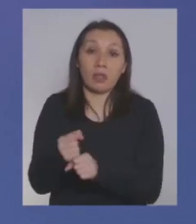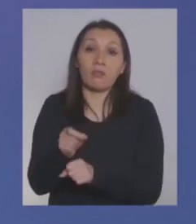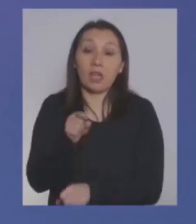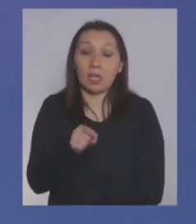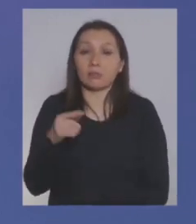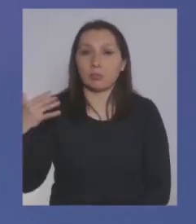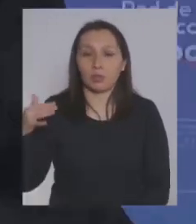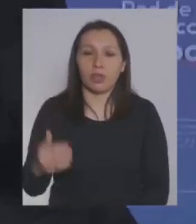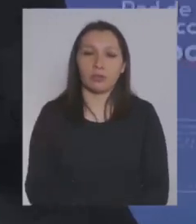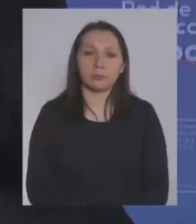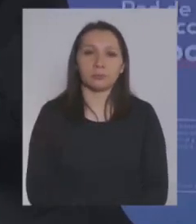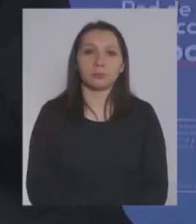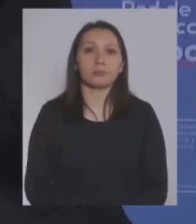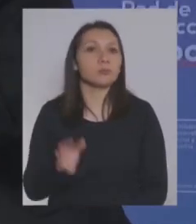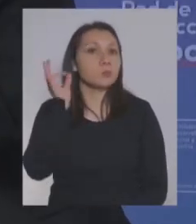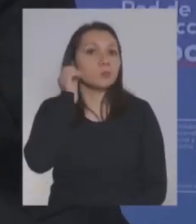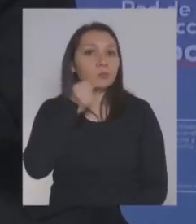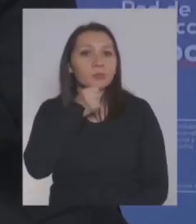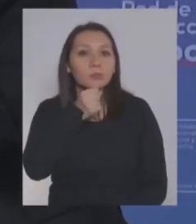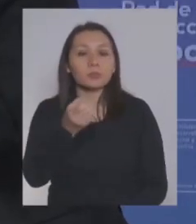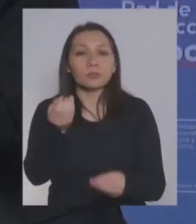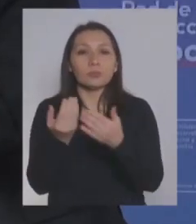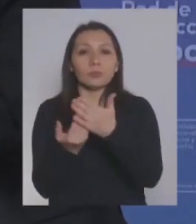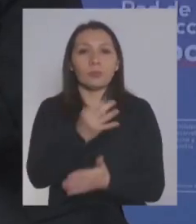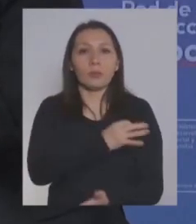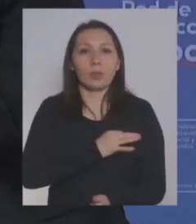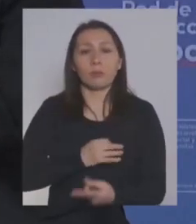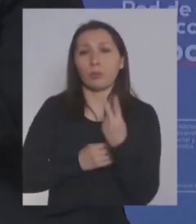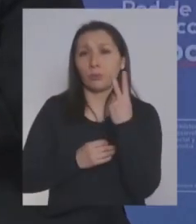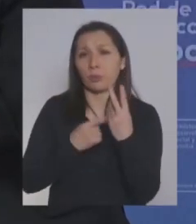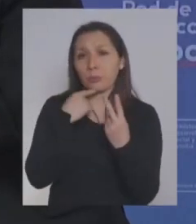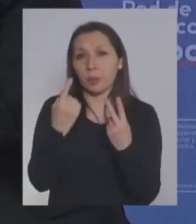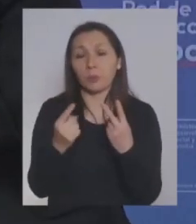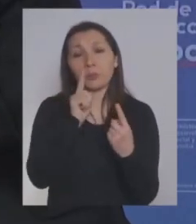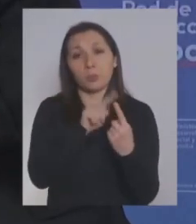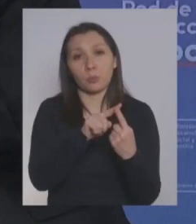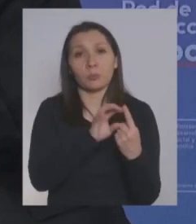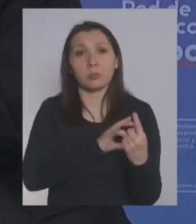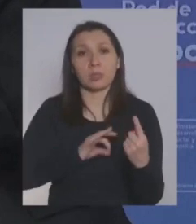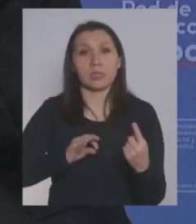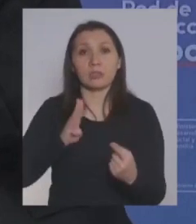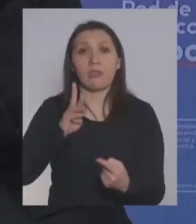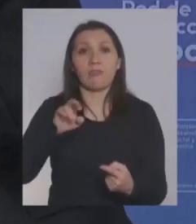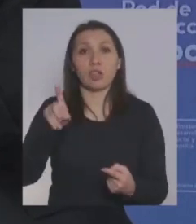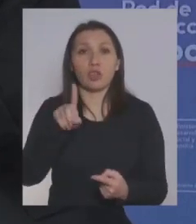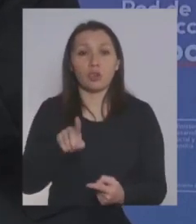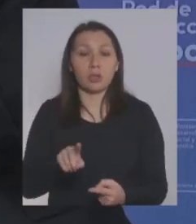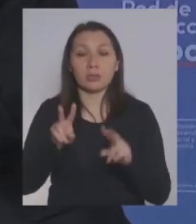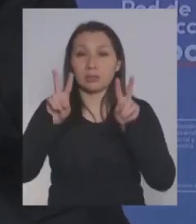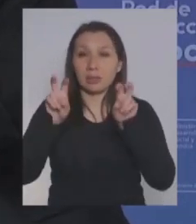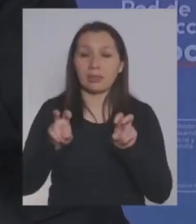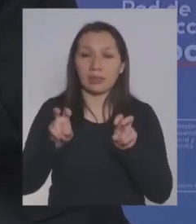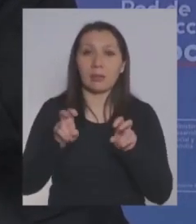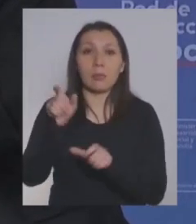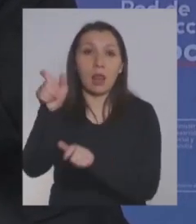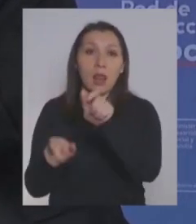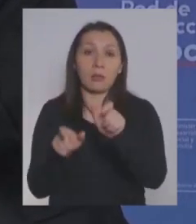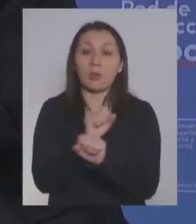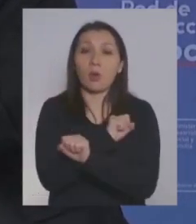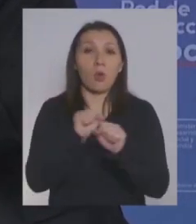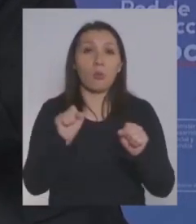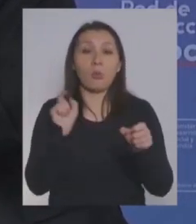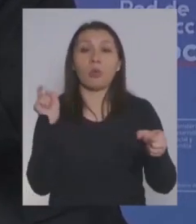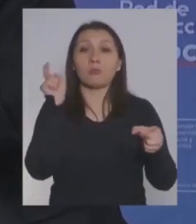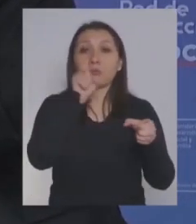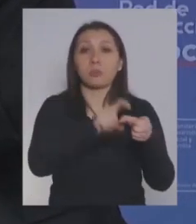fundamental. Muy buenos días, ministros. Dos preguntas, una para el ministro Briones, sobre las personas que no pudieron